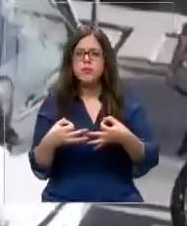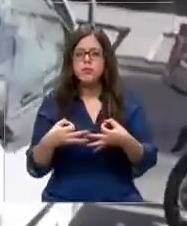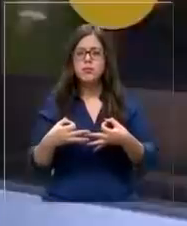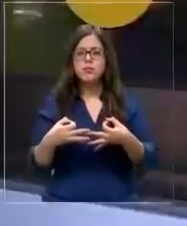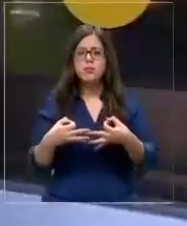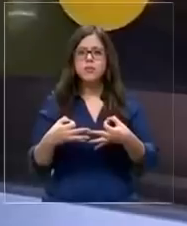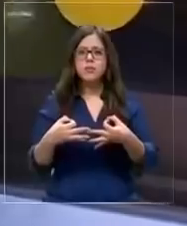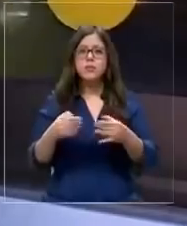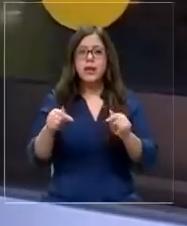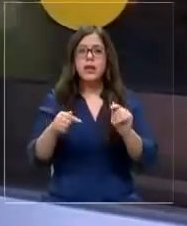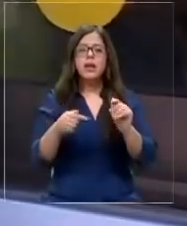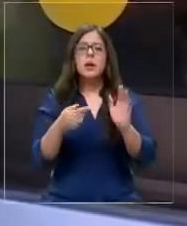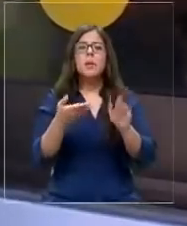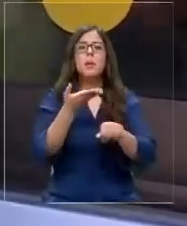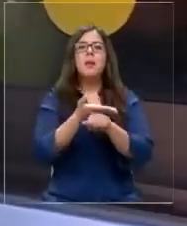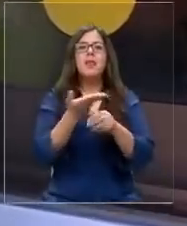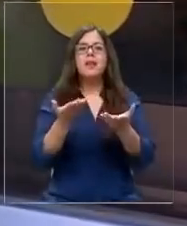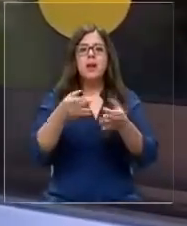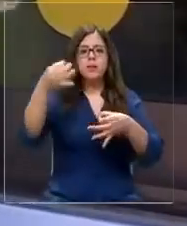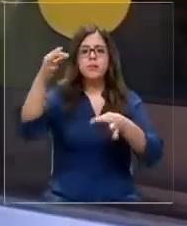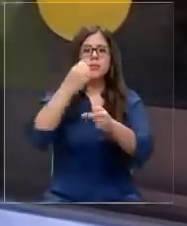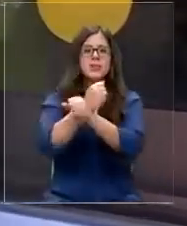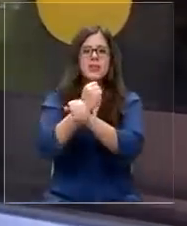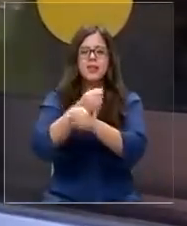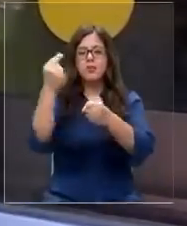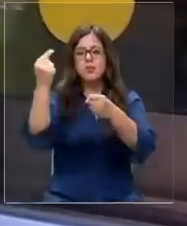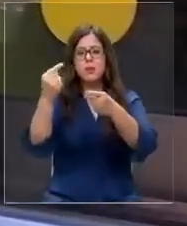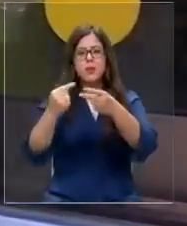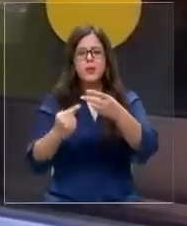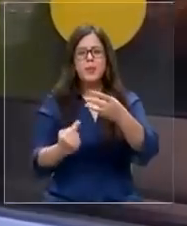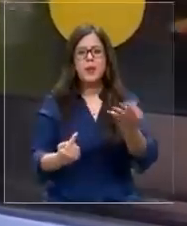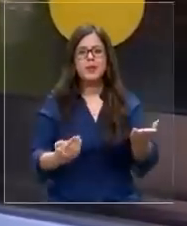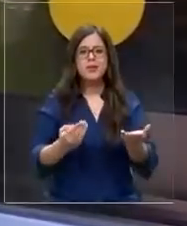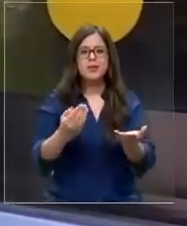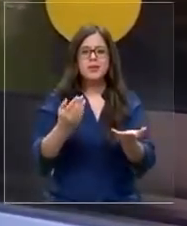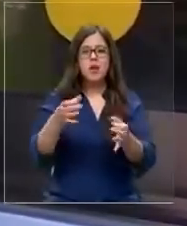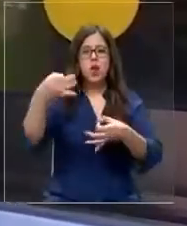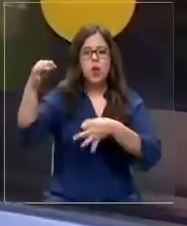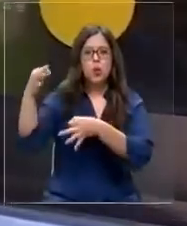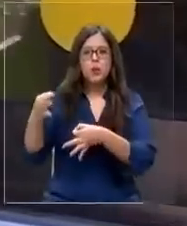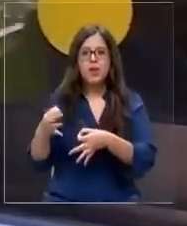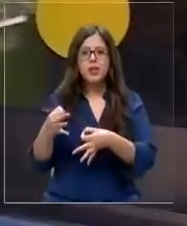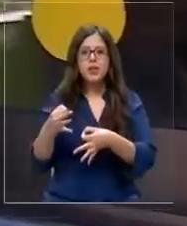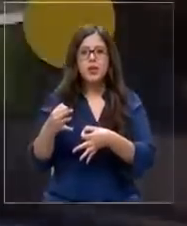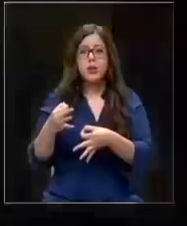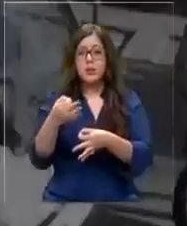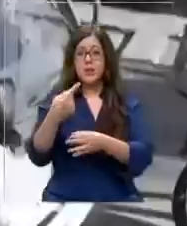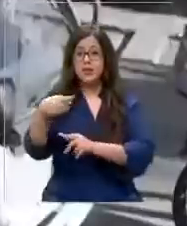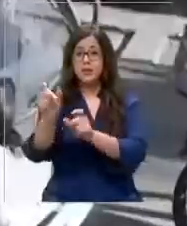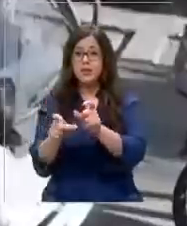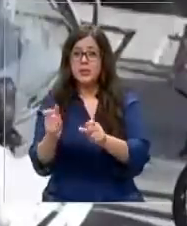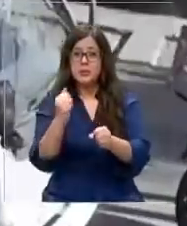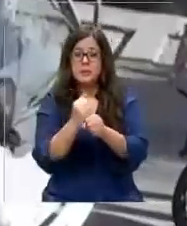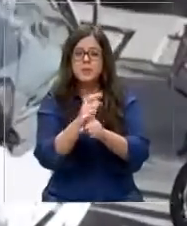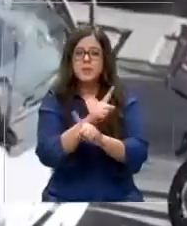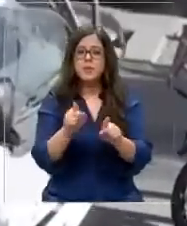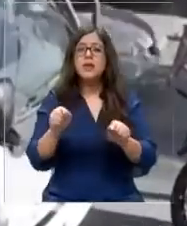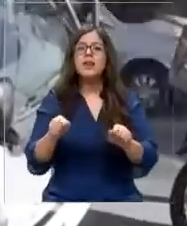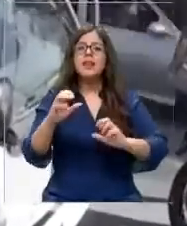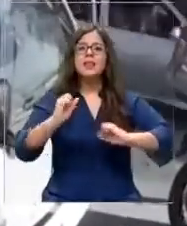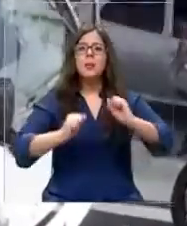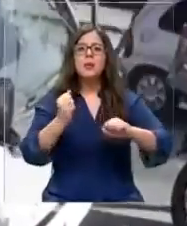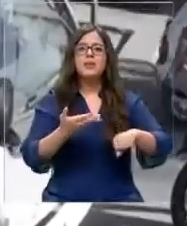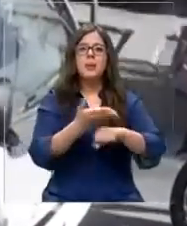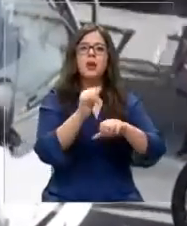Por lo menos pedí antecedentes penales, pedí cosas así para que no estén ese tipo de gente trabajando. Desde pedidos ya